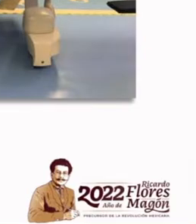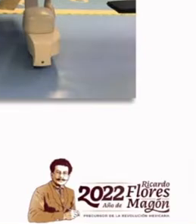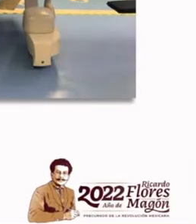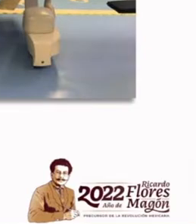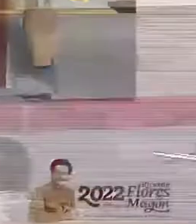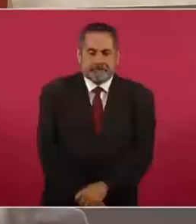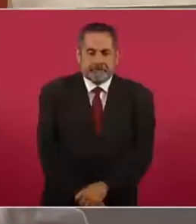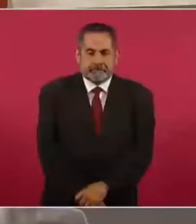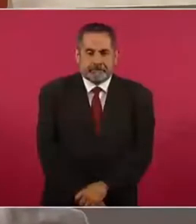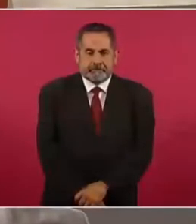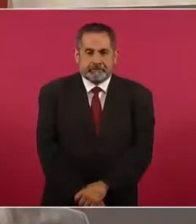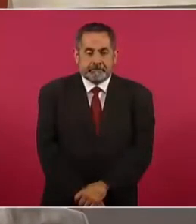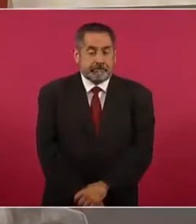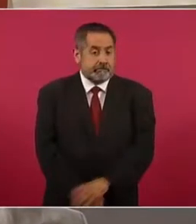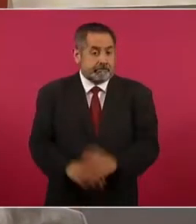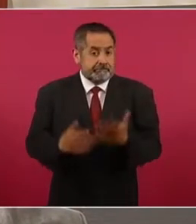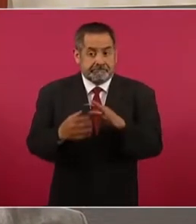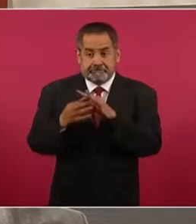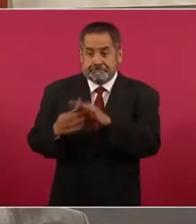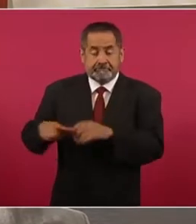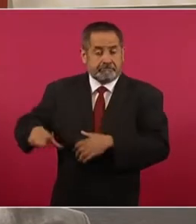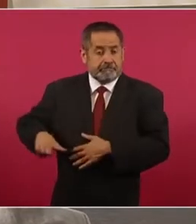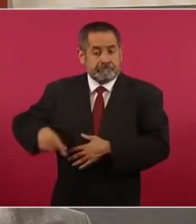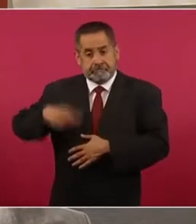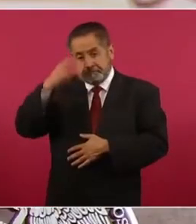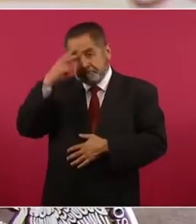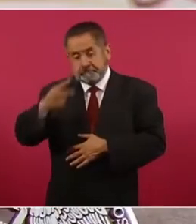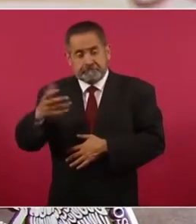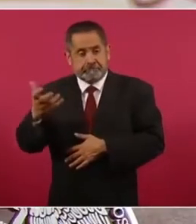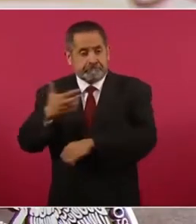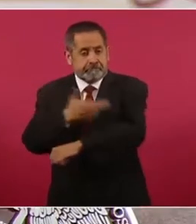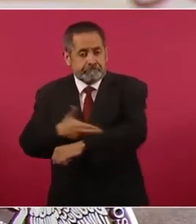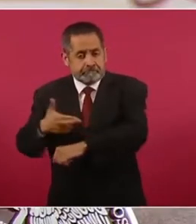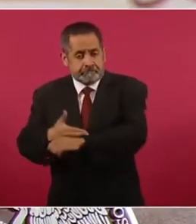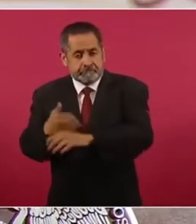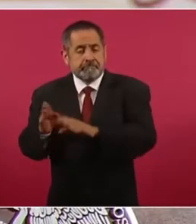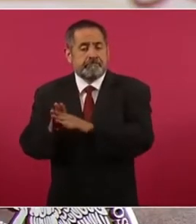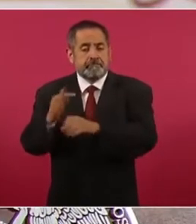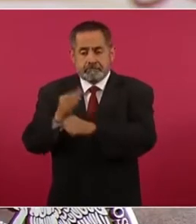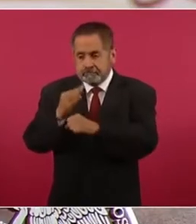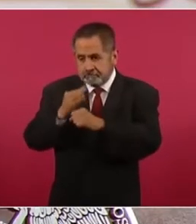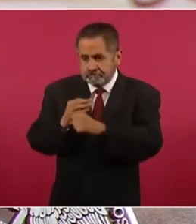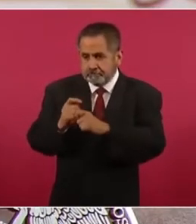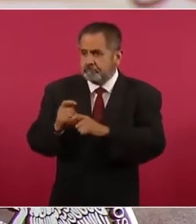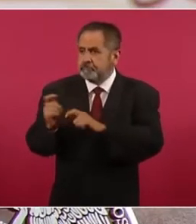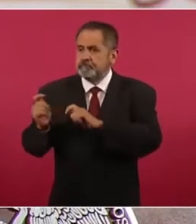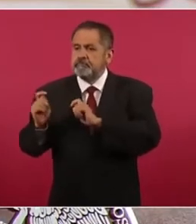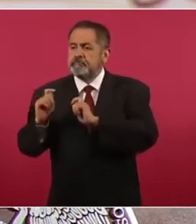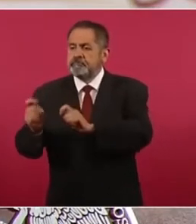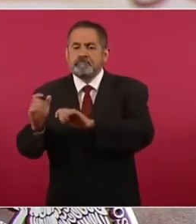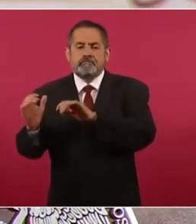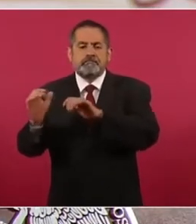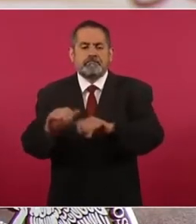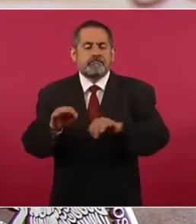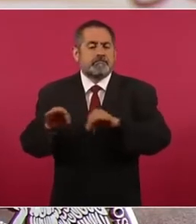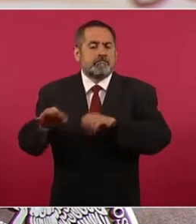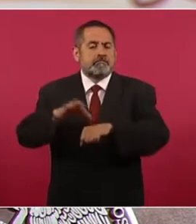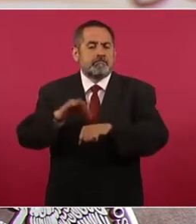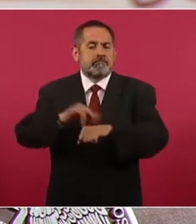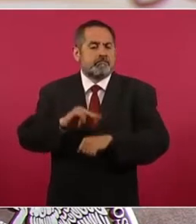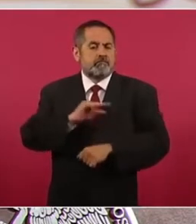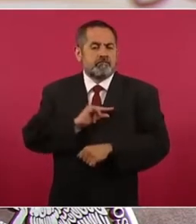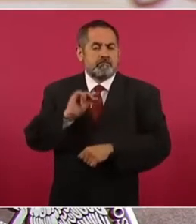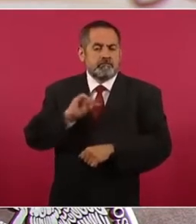a la política del Gobierno de México en la materia, se está en un proceso de contratación de médicos especialistas.